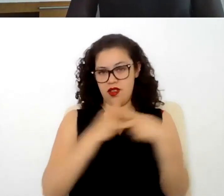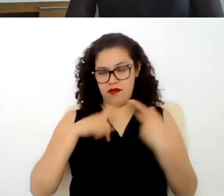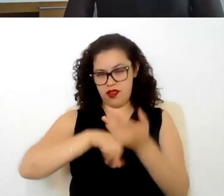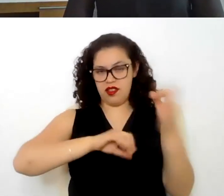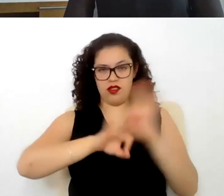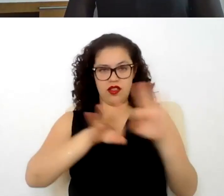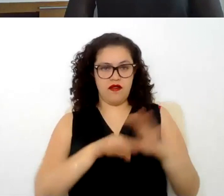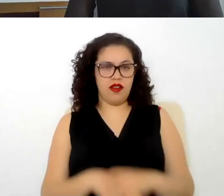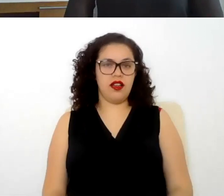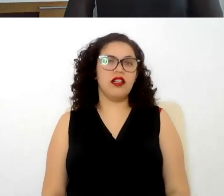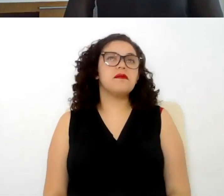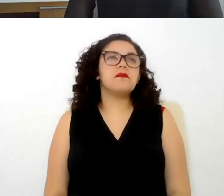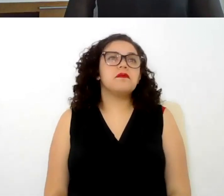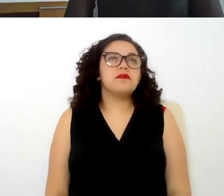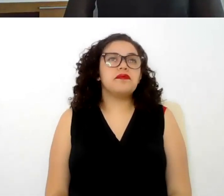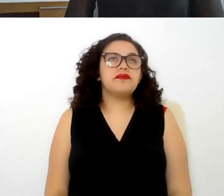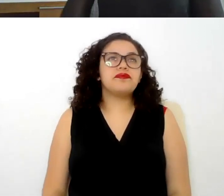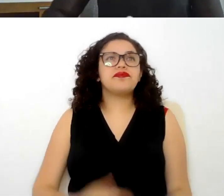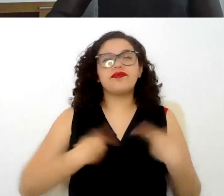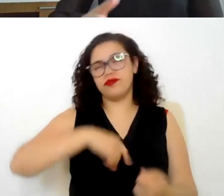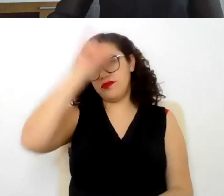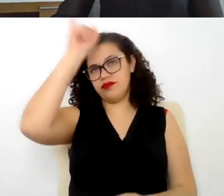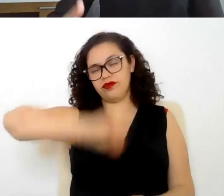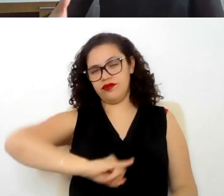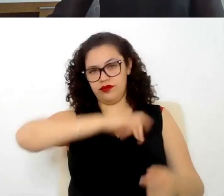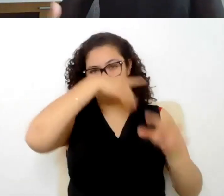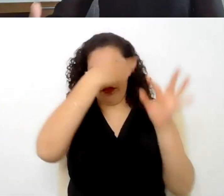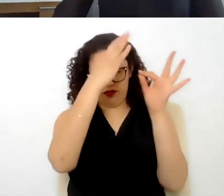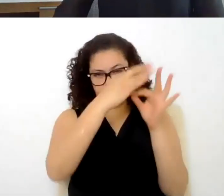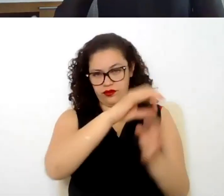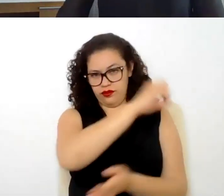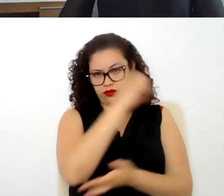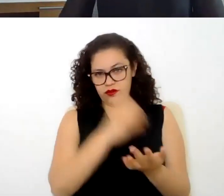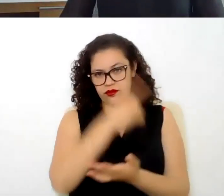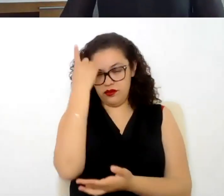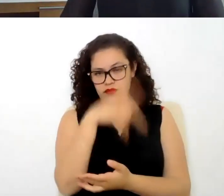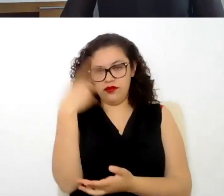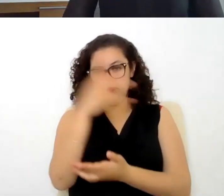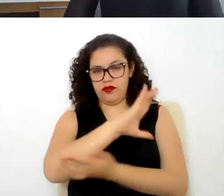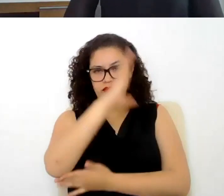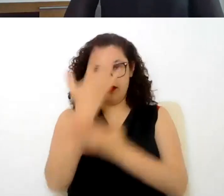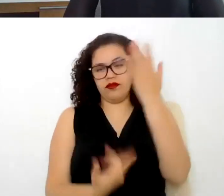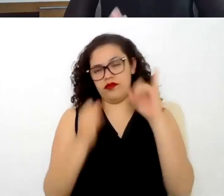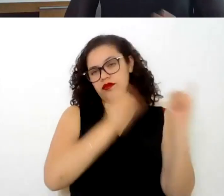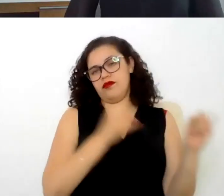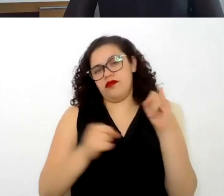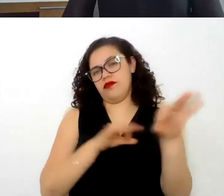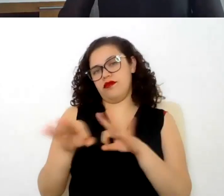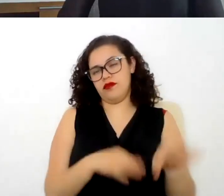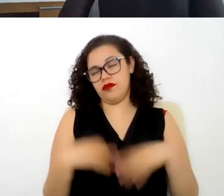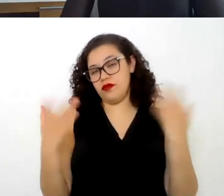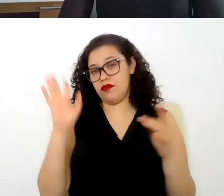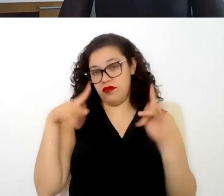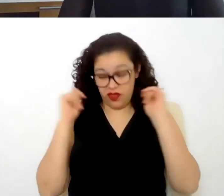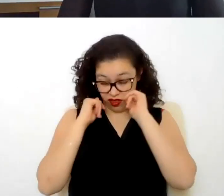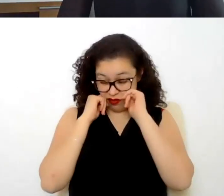entonces si el patrón incumple con la obligación de tener por escrito su contrato individual de trabajo no importa